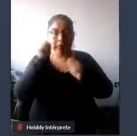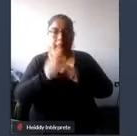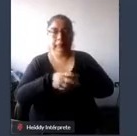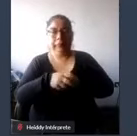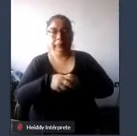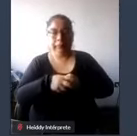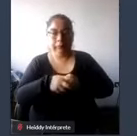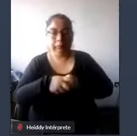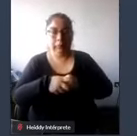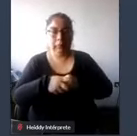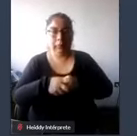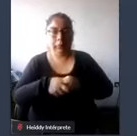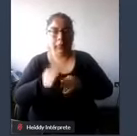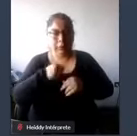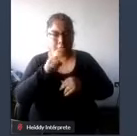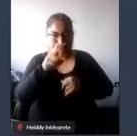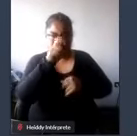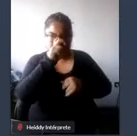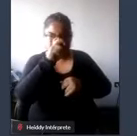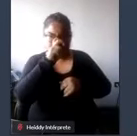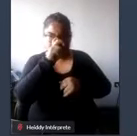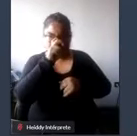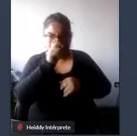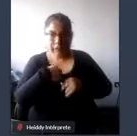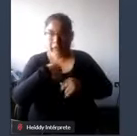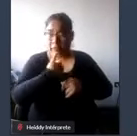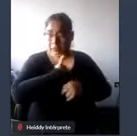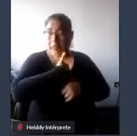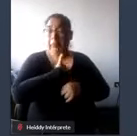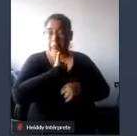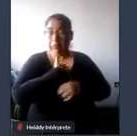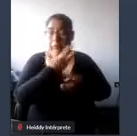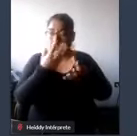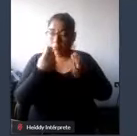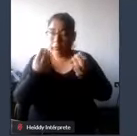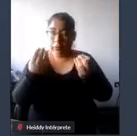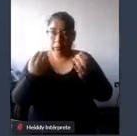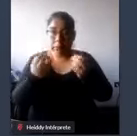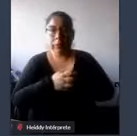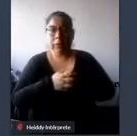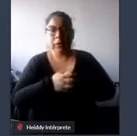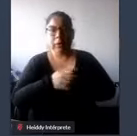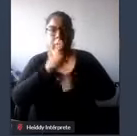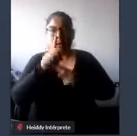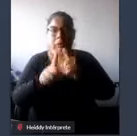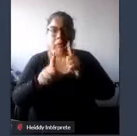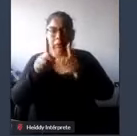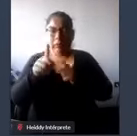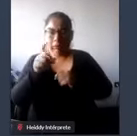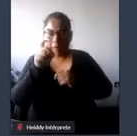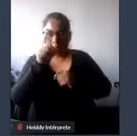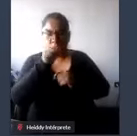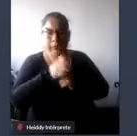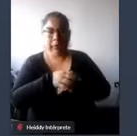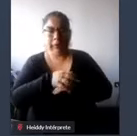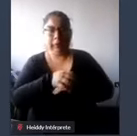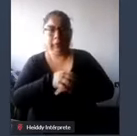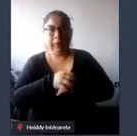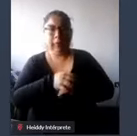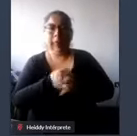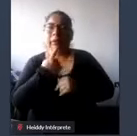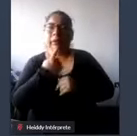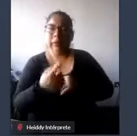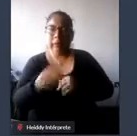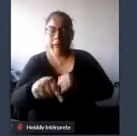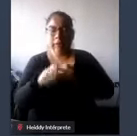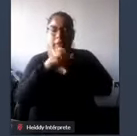me molesta en lo personal mucho ciertas medidas que se dan en nuestro